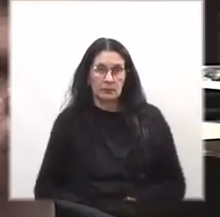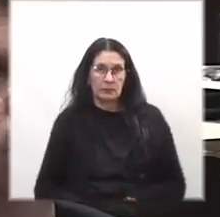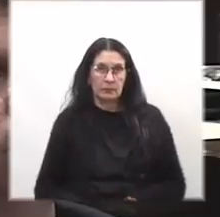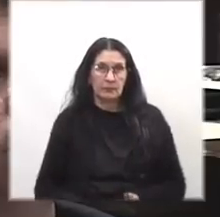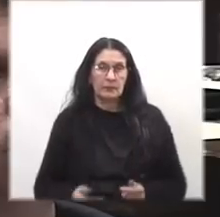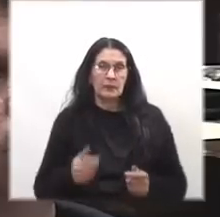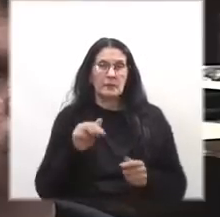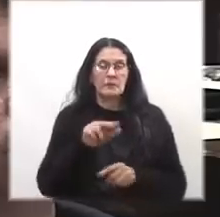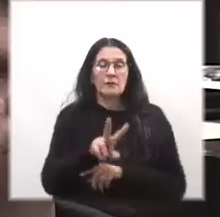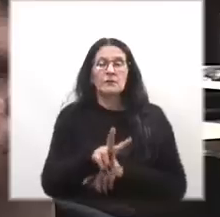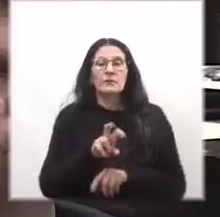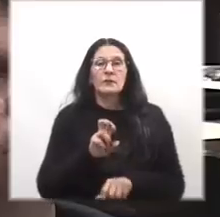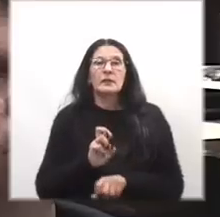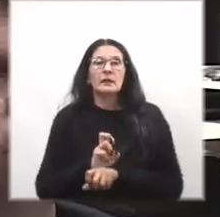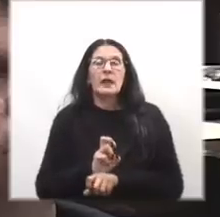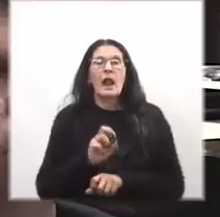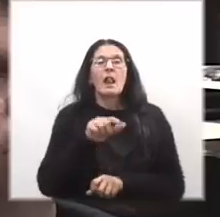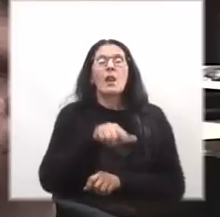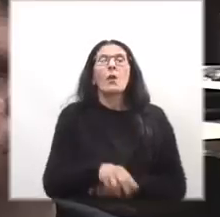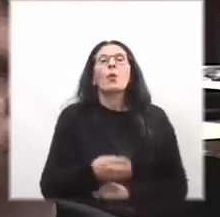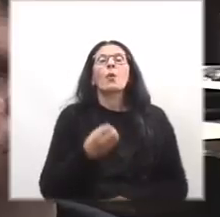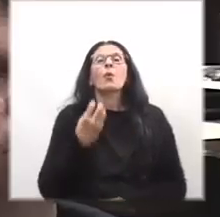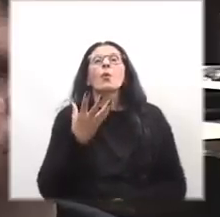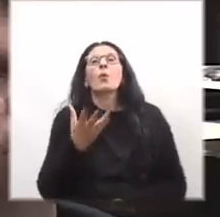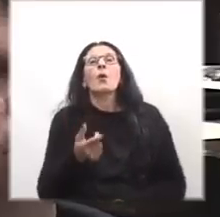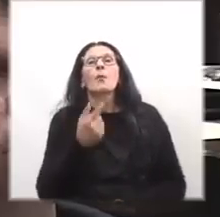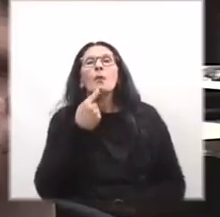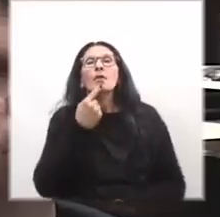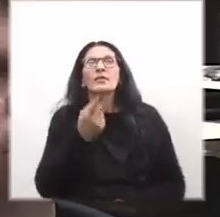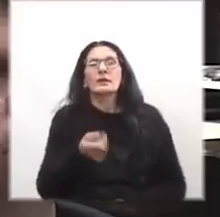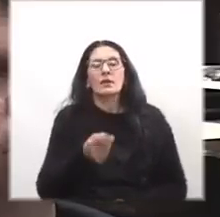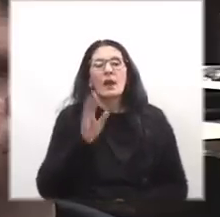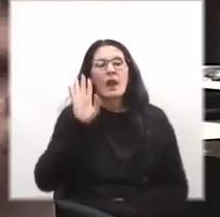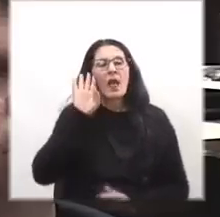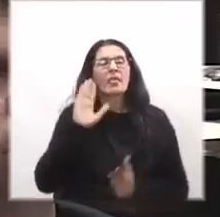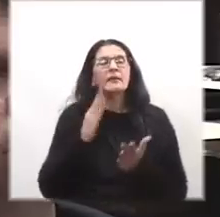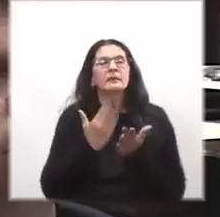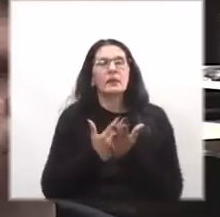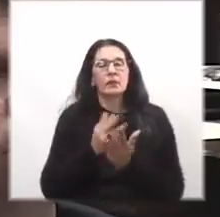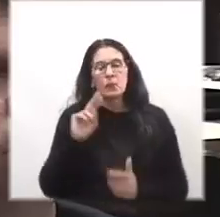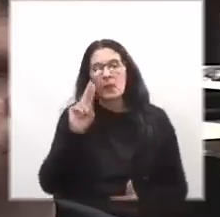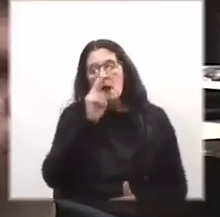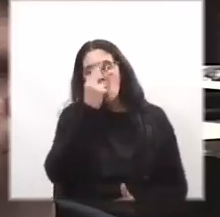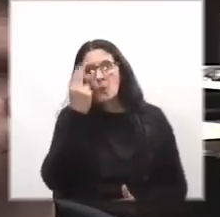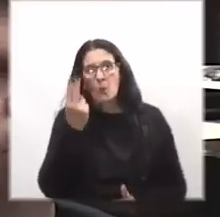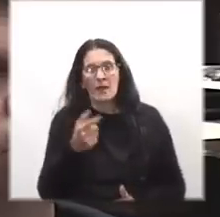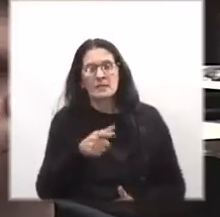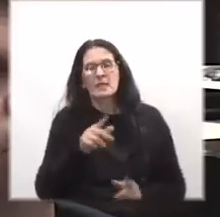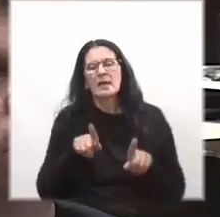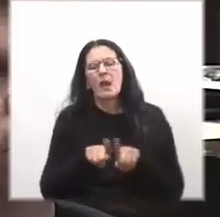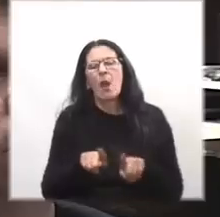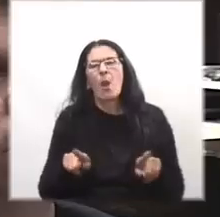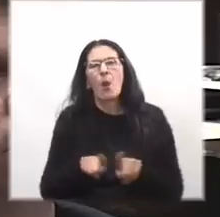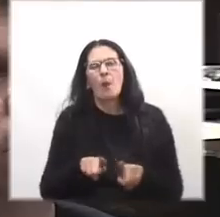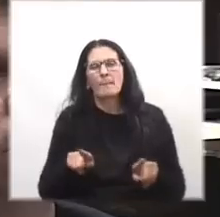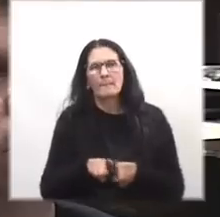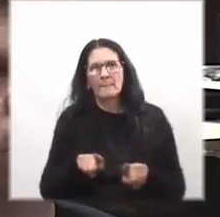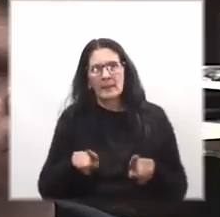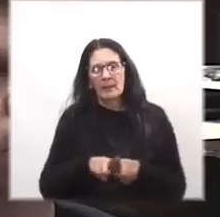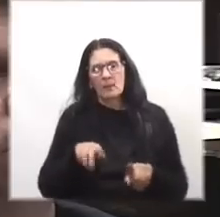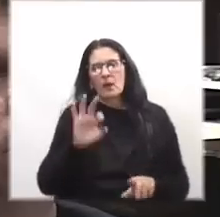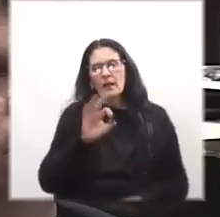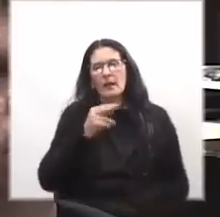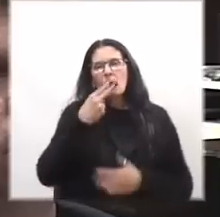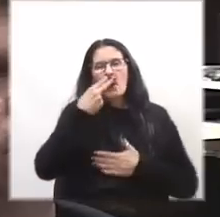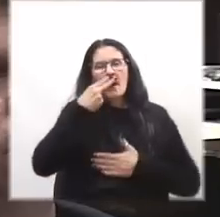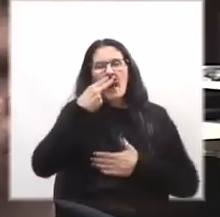fiscales como el fiscal Percival Percivales, que el otro día en Radio Sarandí dijo, la dictadura uruguaya es exactamente lo mismo que el régimen nazi